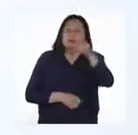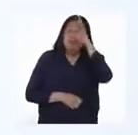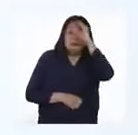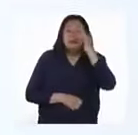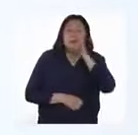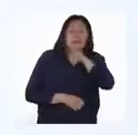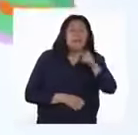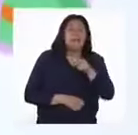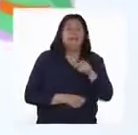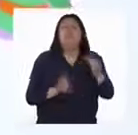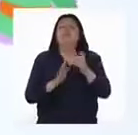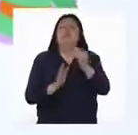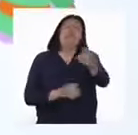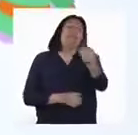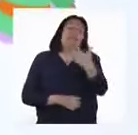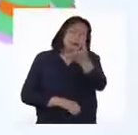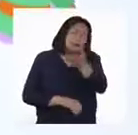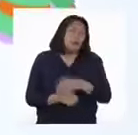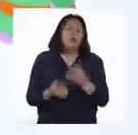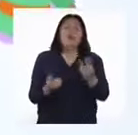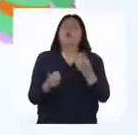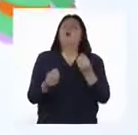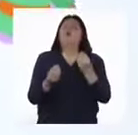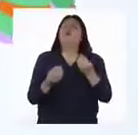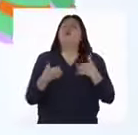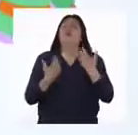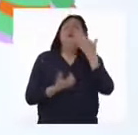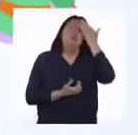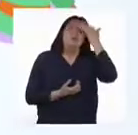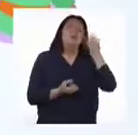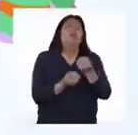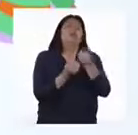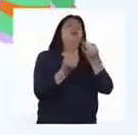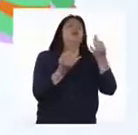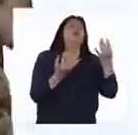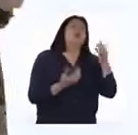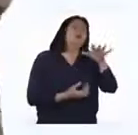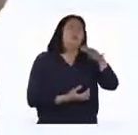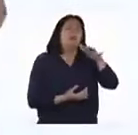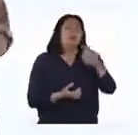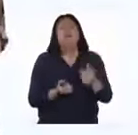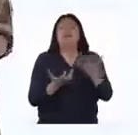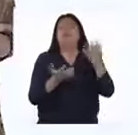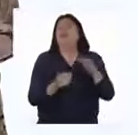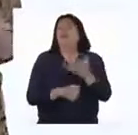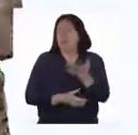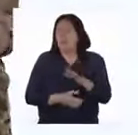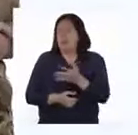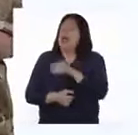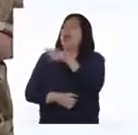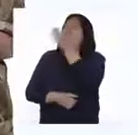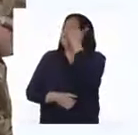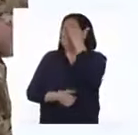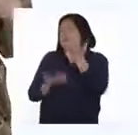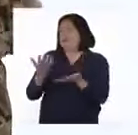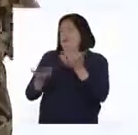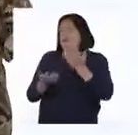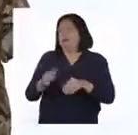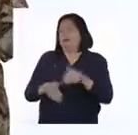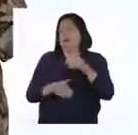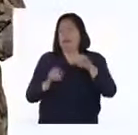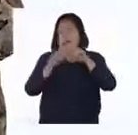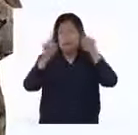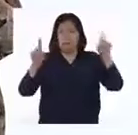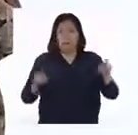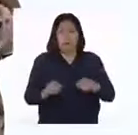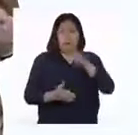que están en casa, ¿qué dicen? ¿Cómo podemos estimar la cantidad de vicuñas? ¡Ah, ya sé! A lo mejor podría dividir